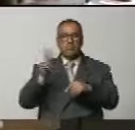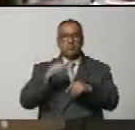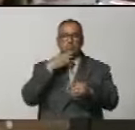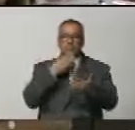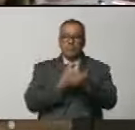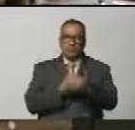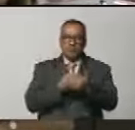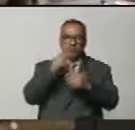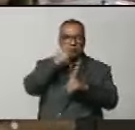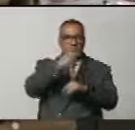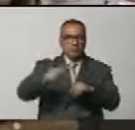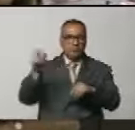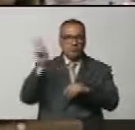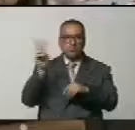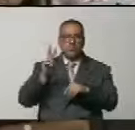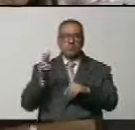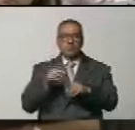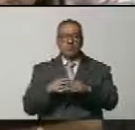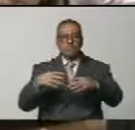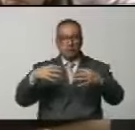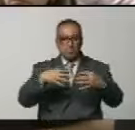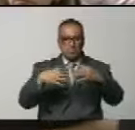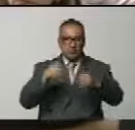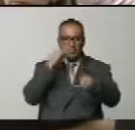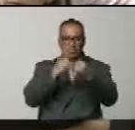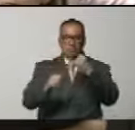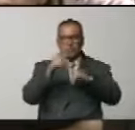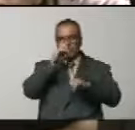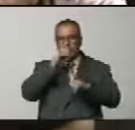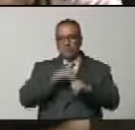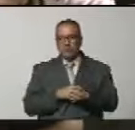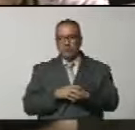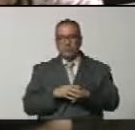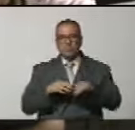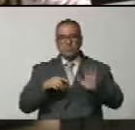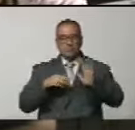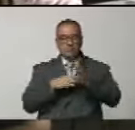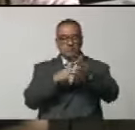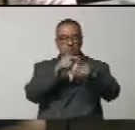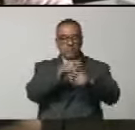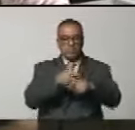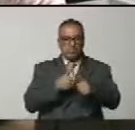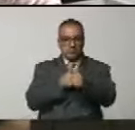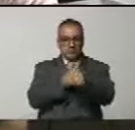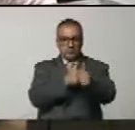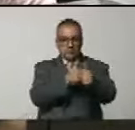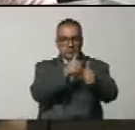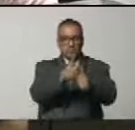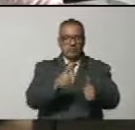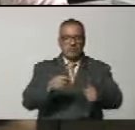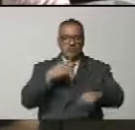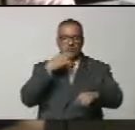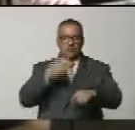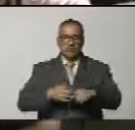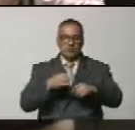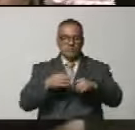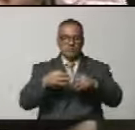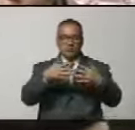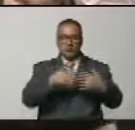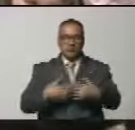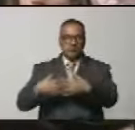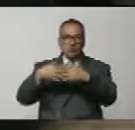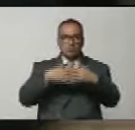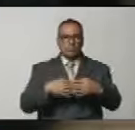gracias al pueblo venezolano y a su lucha en los últimos años contra esta persecución inclemente del imperialismo